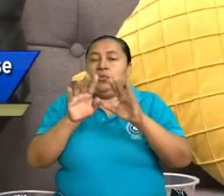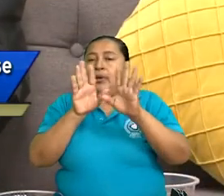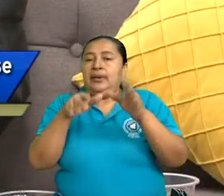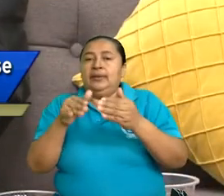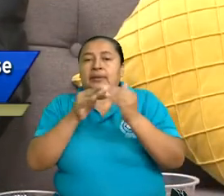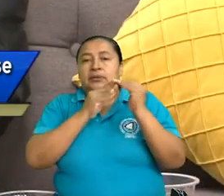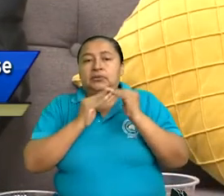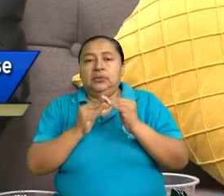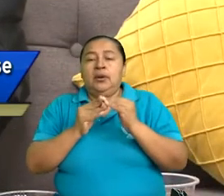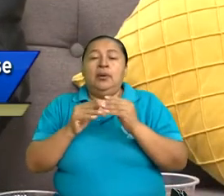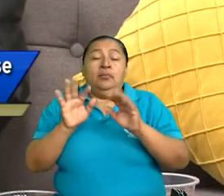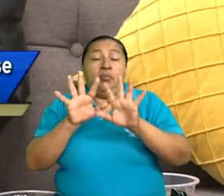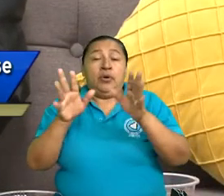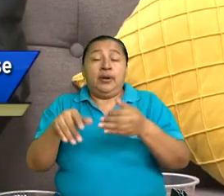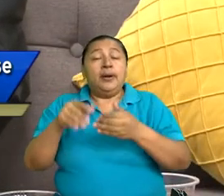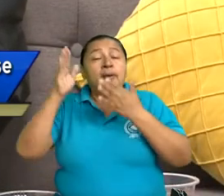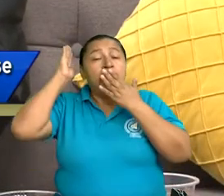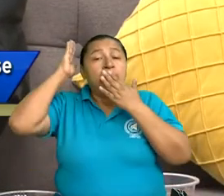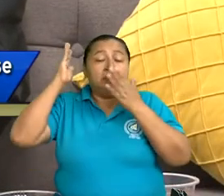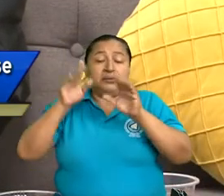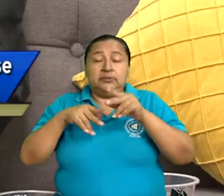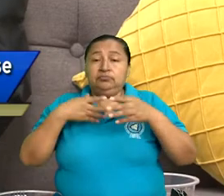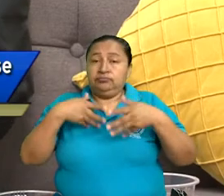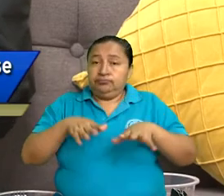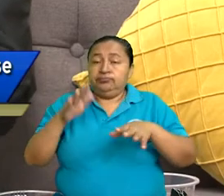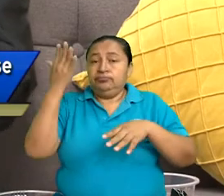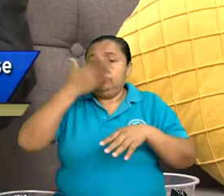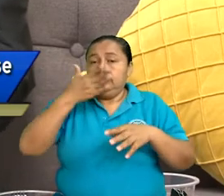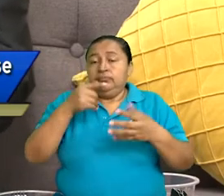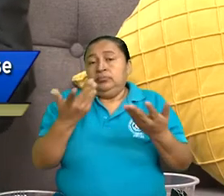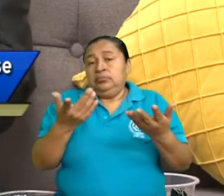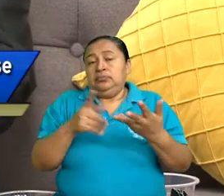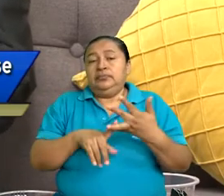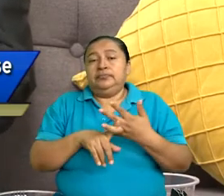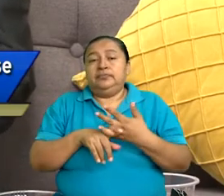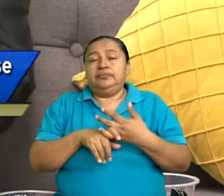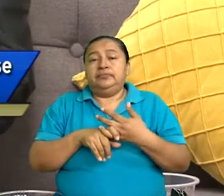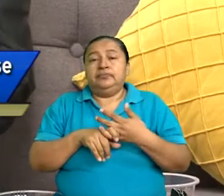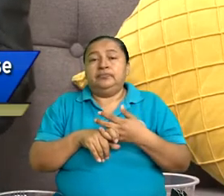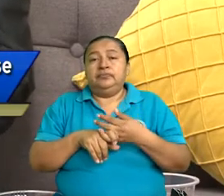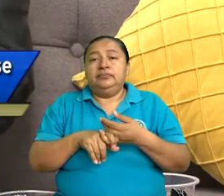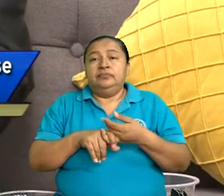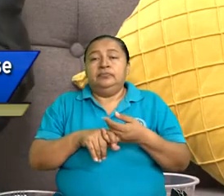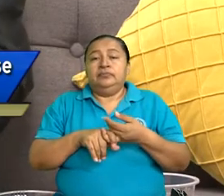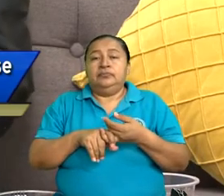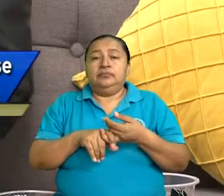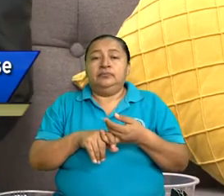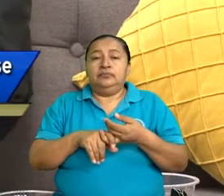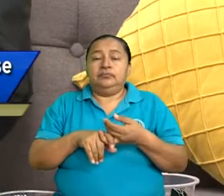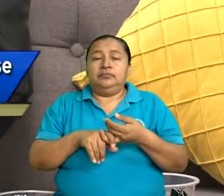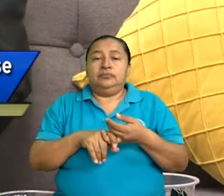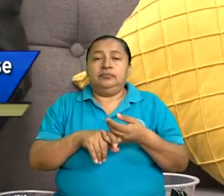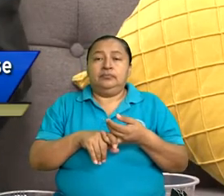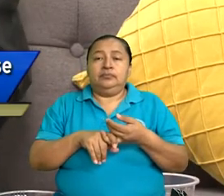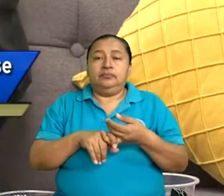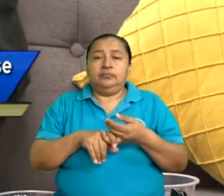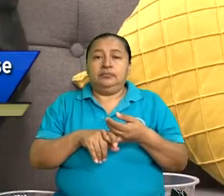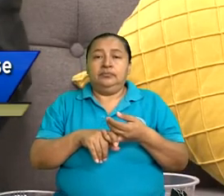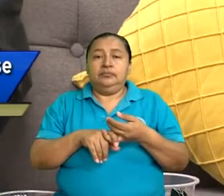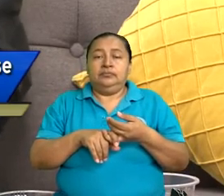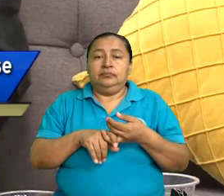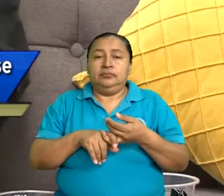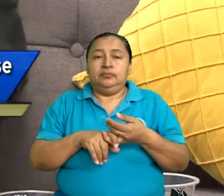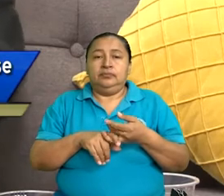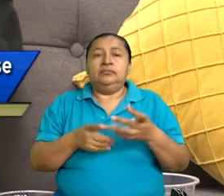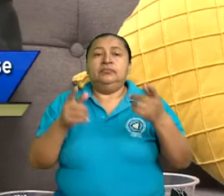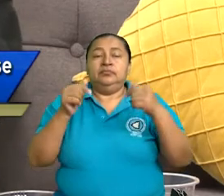pertenecientes a los pueblos originarios y afrodescendientes. Ahora, vos me preguntabas, antes, no nos